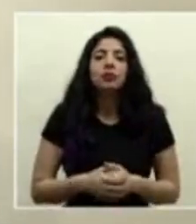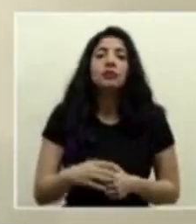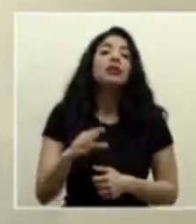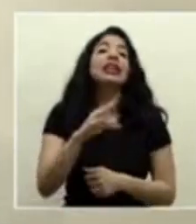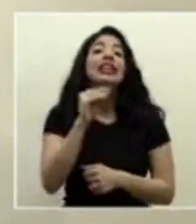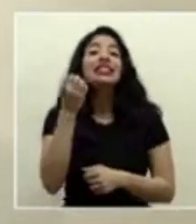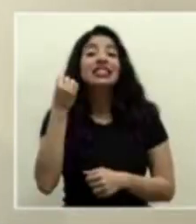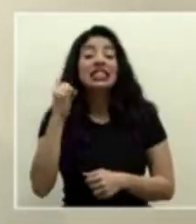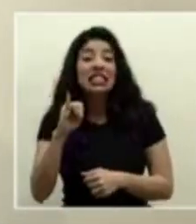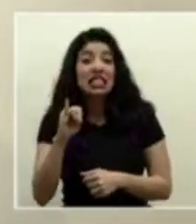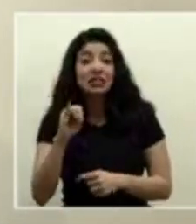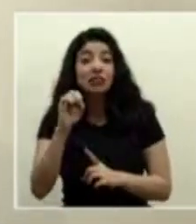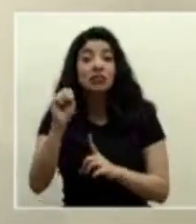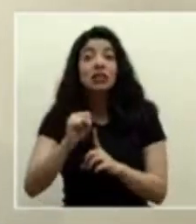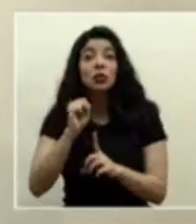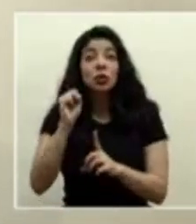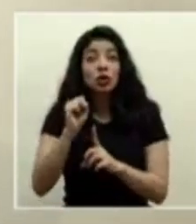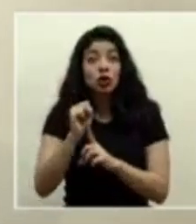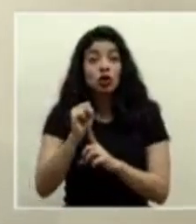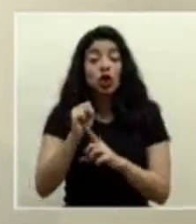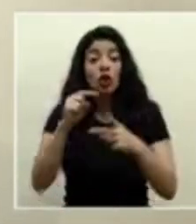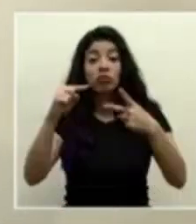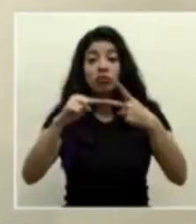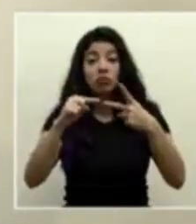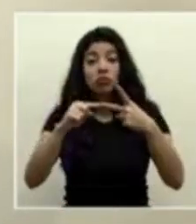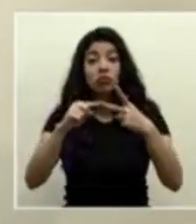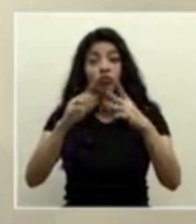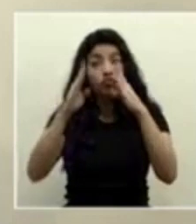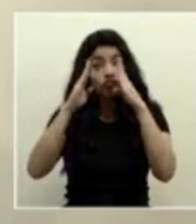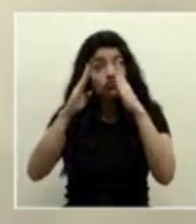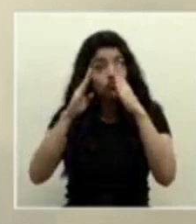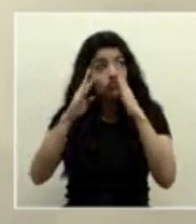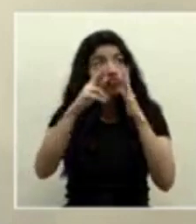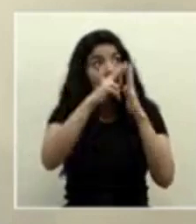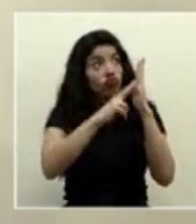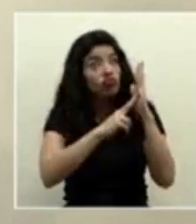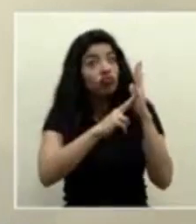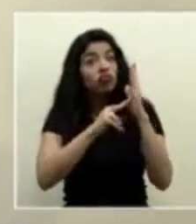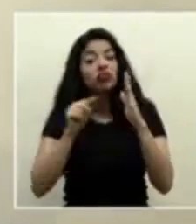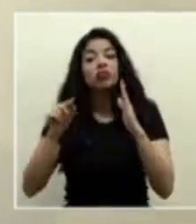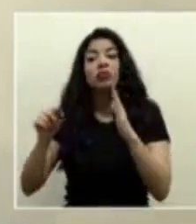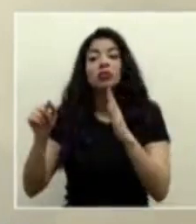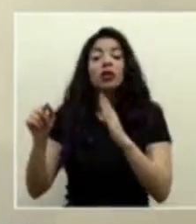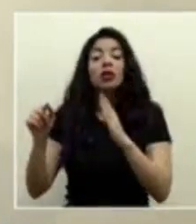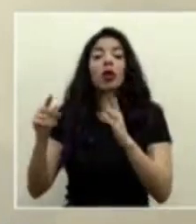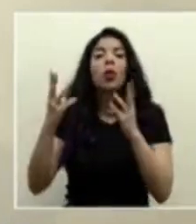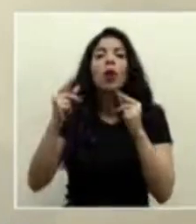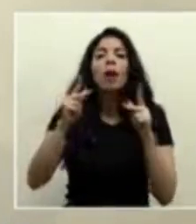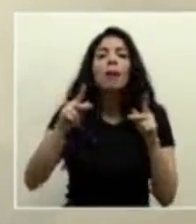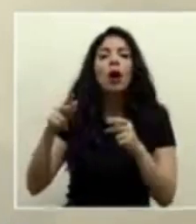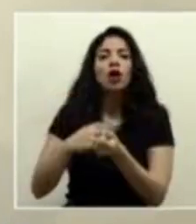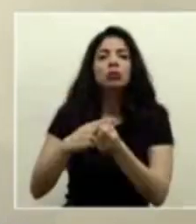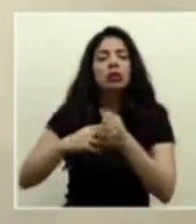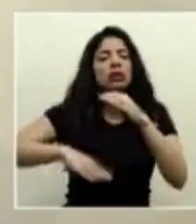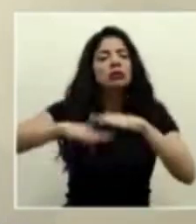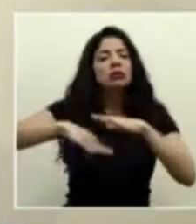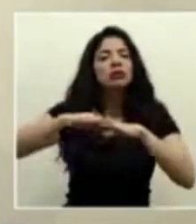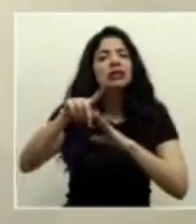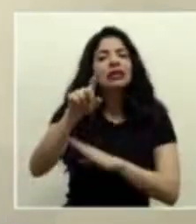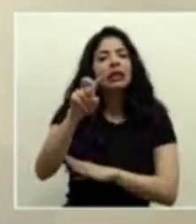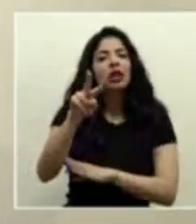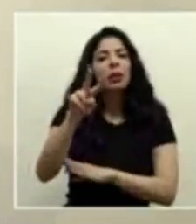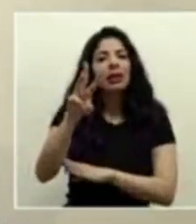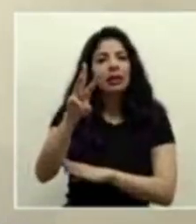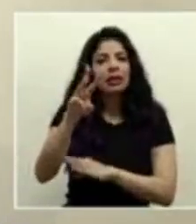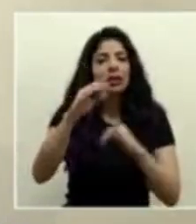que si tenemos el escenario con acatamiento de medidas, las hospitalizaciones no superarían los 126 casos en